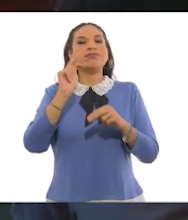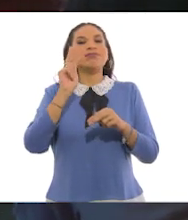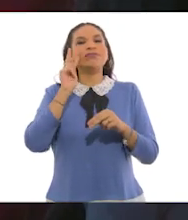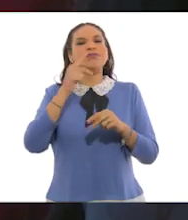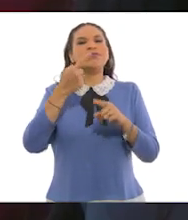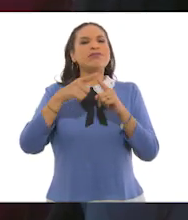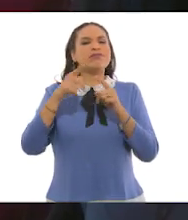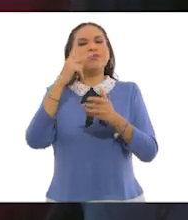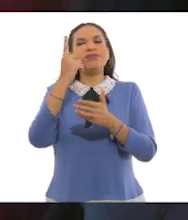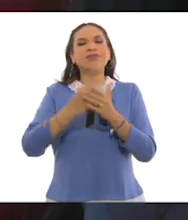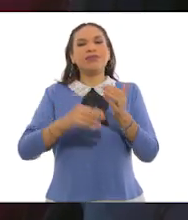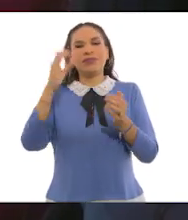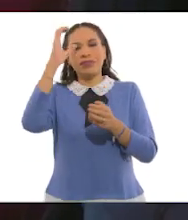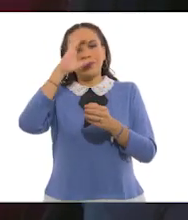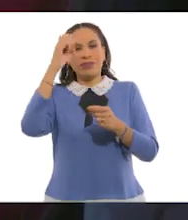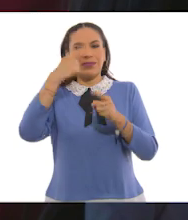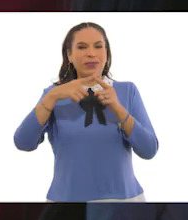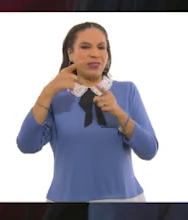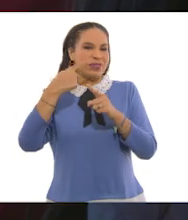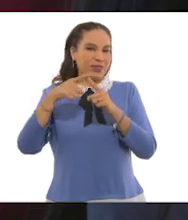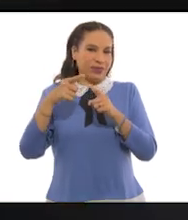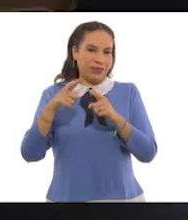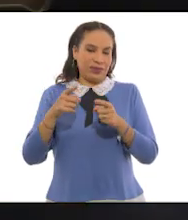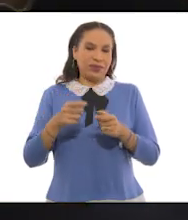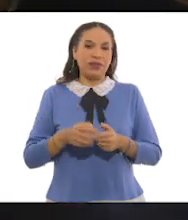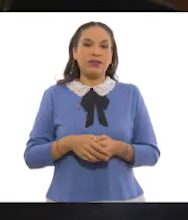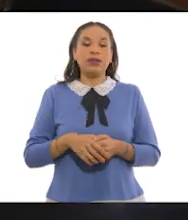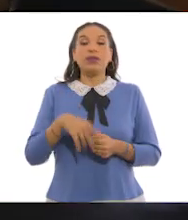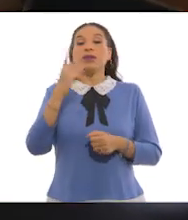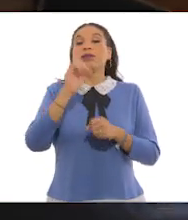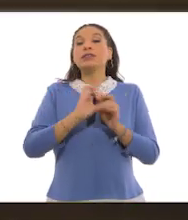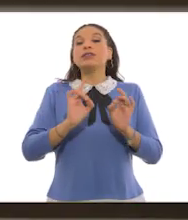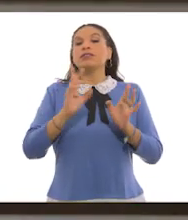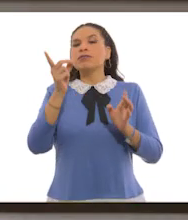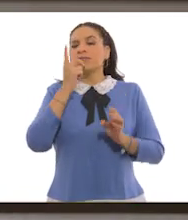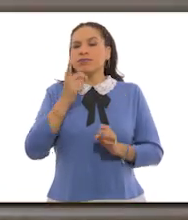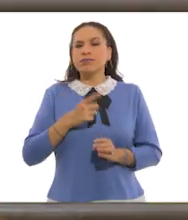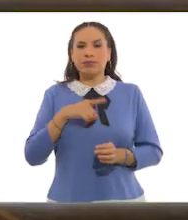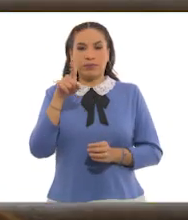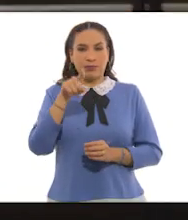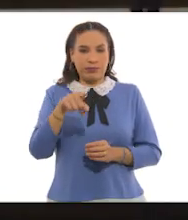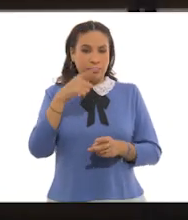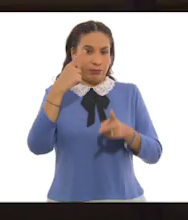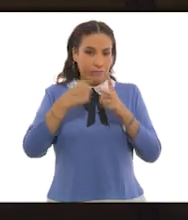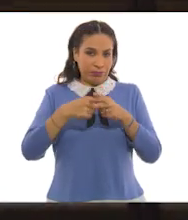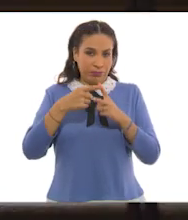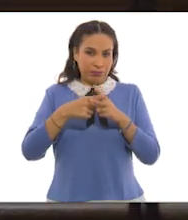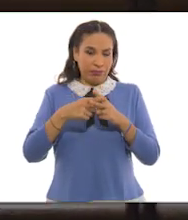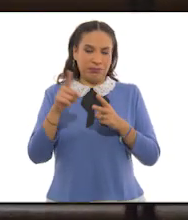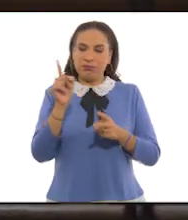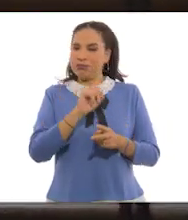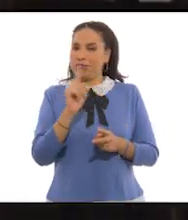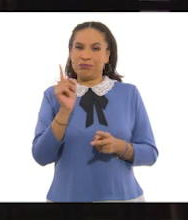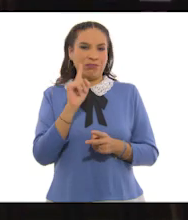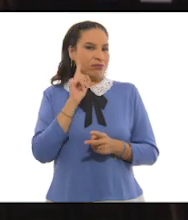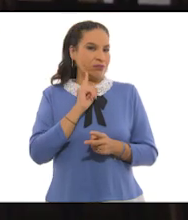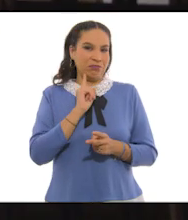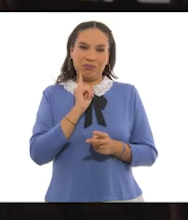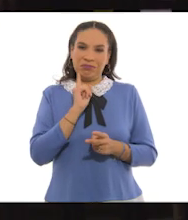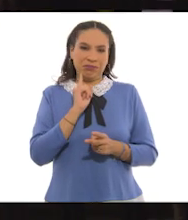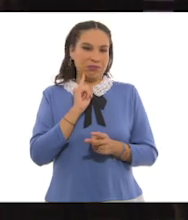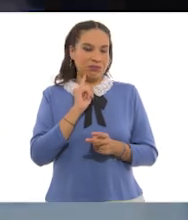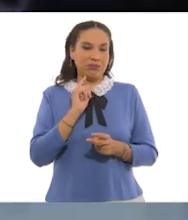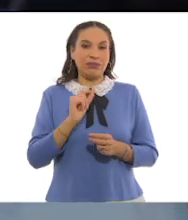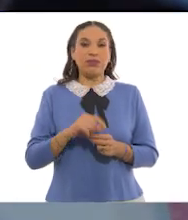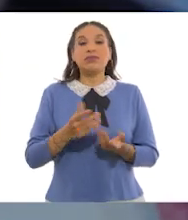para ver programas de ciencia ficción. Un día alguien me dijo, las matemáticas no son para mujeres.